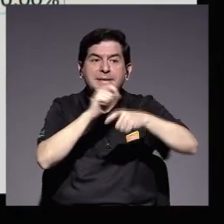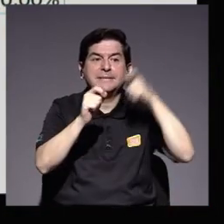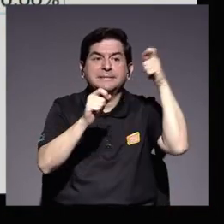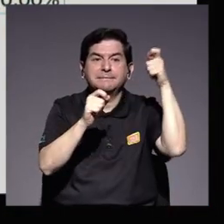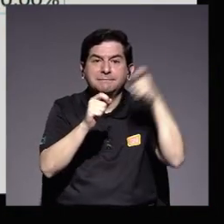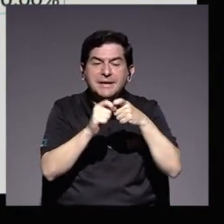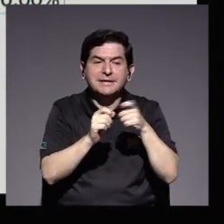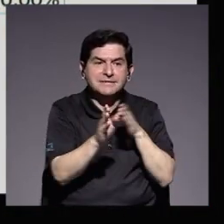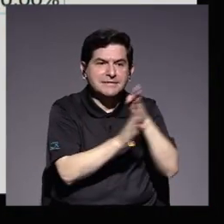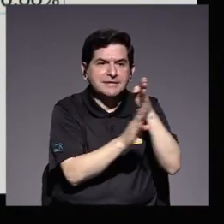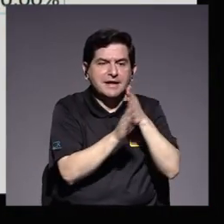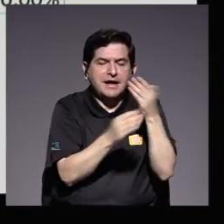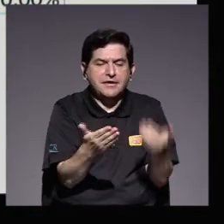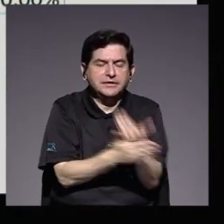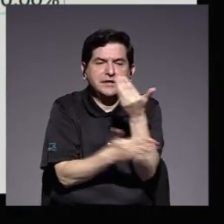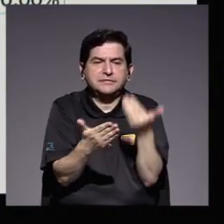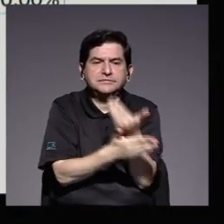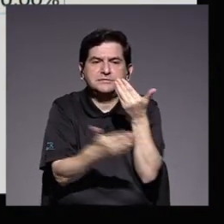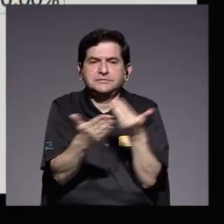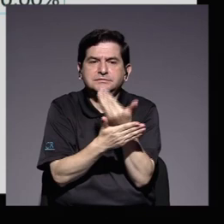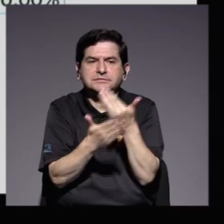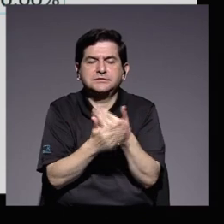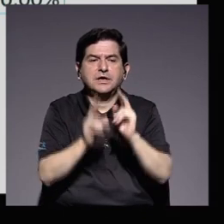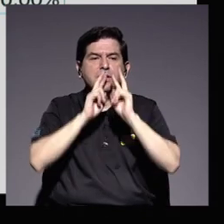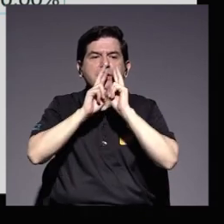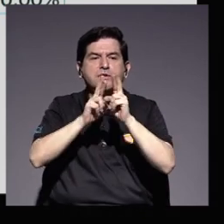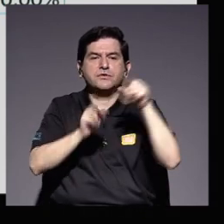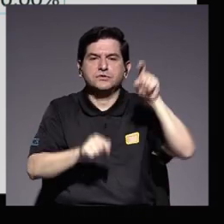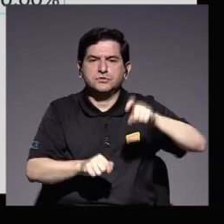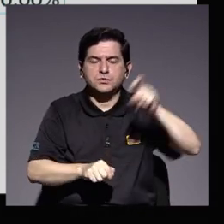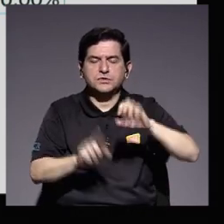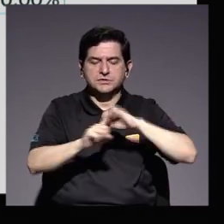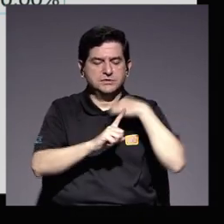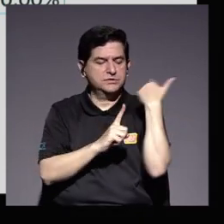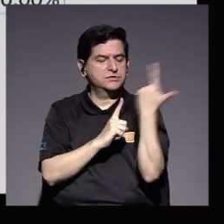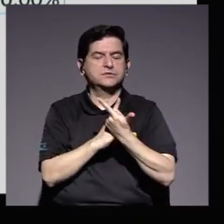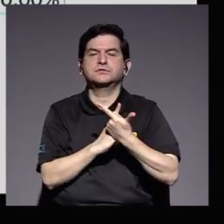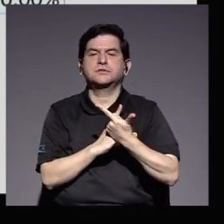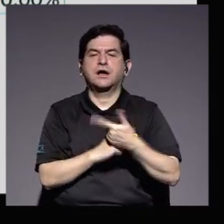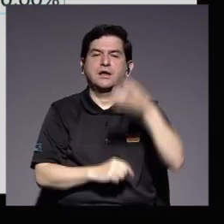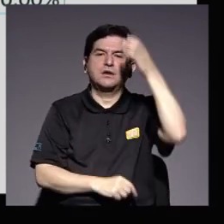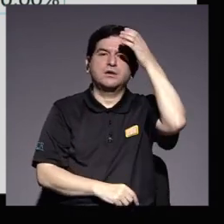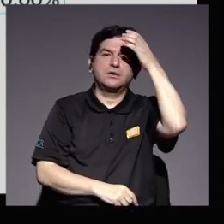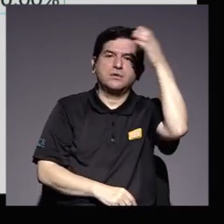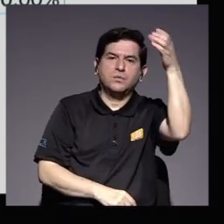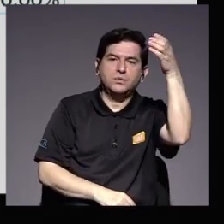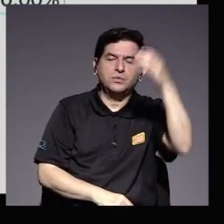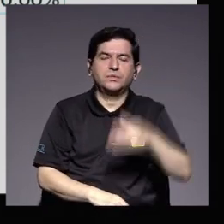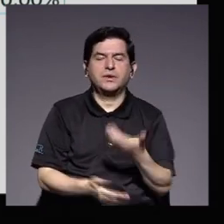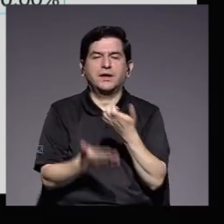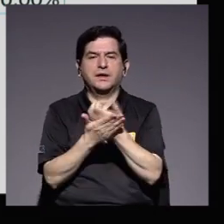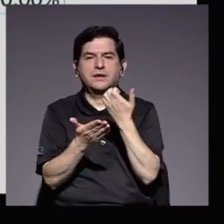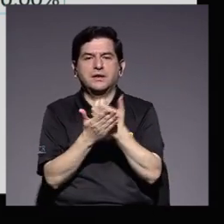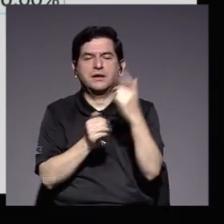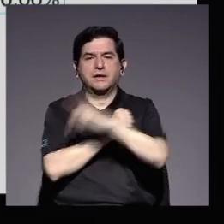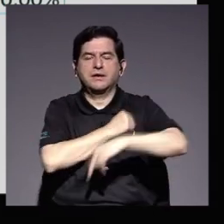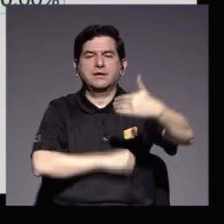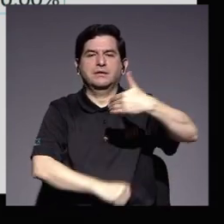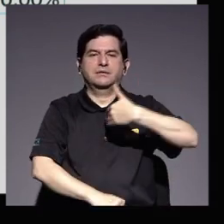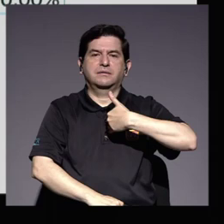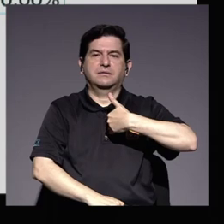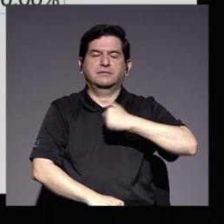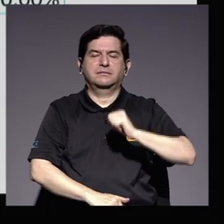que las carreras se actualicen y den respuesta a las necesidades sociales, culturales y económicas del país.